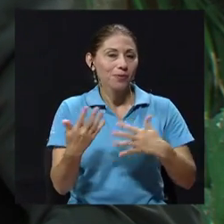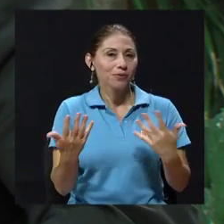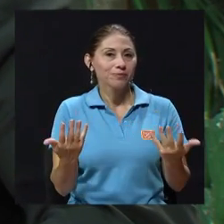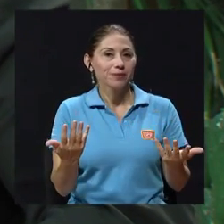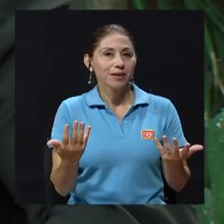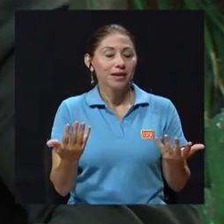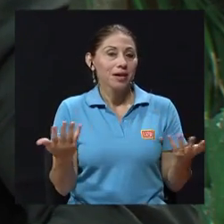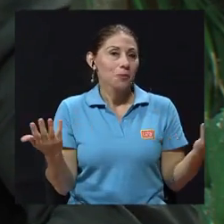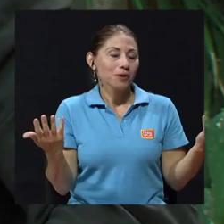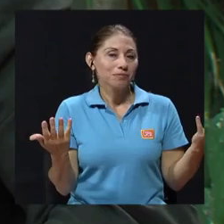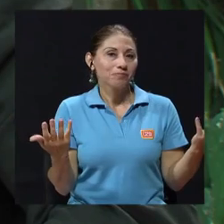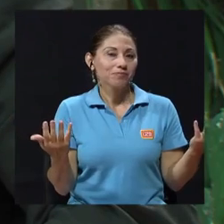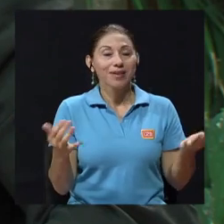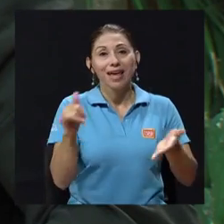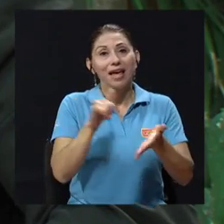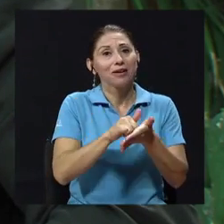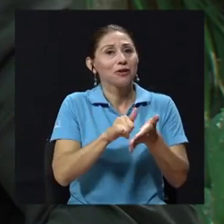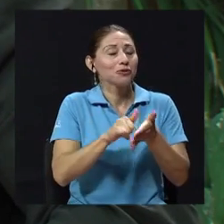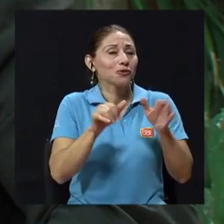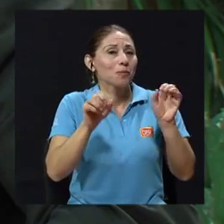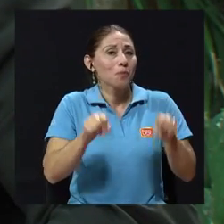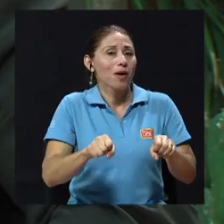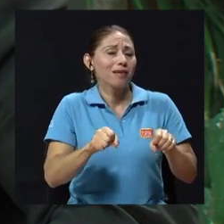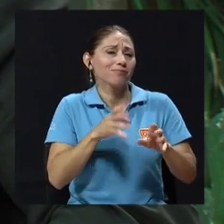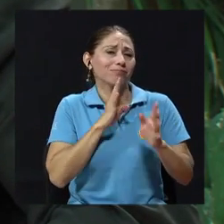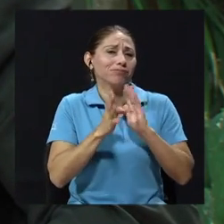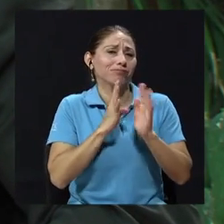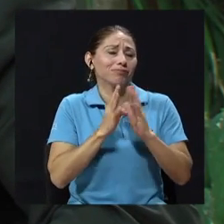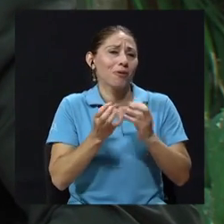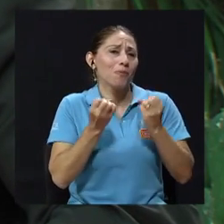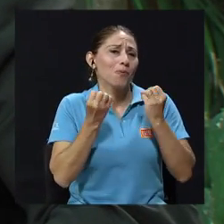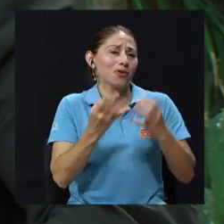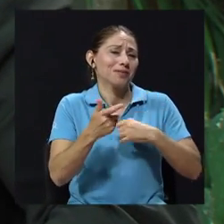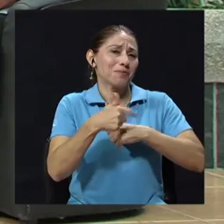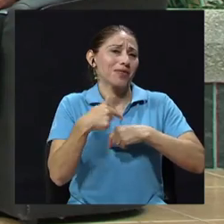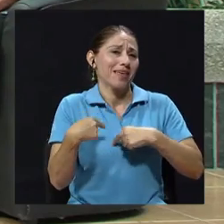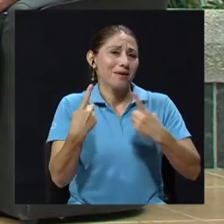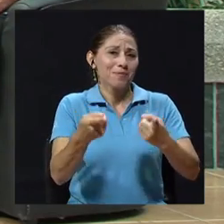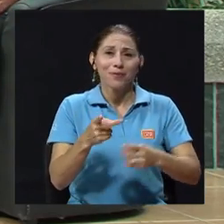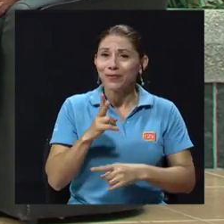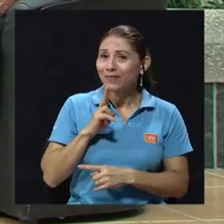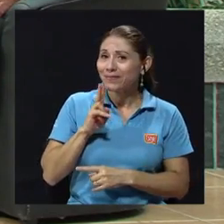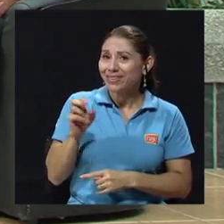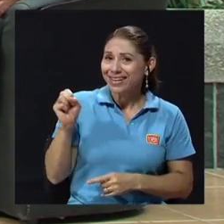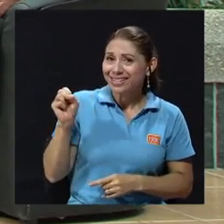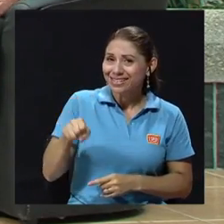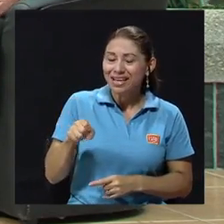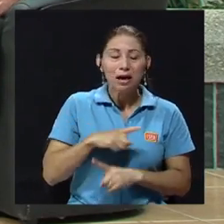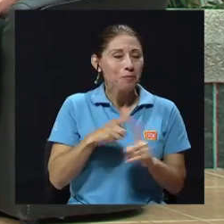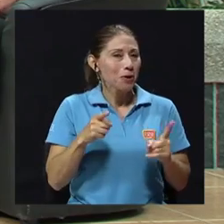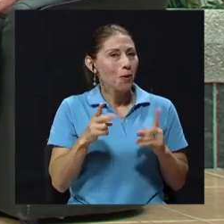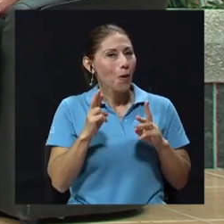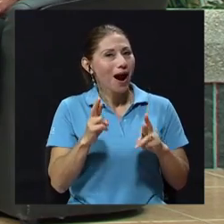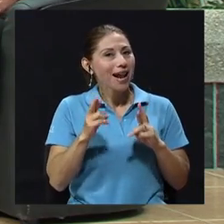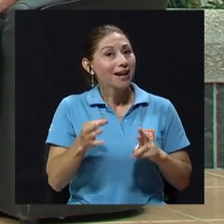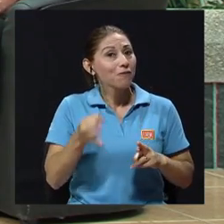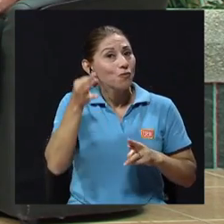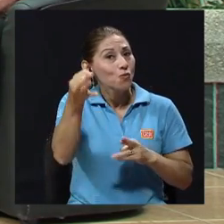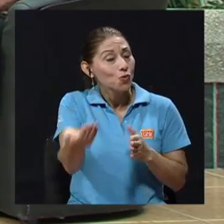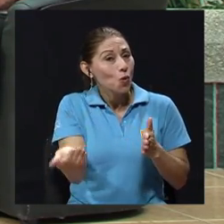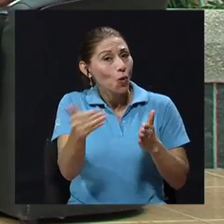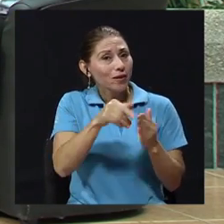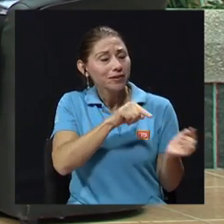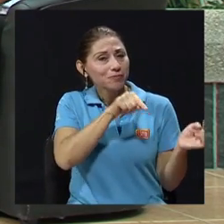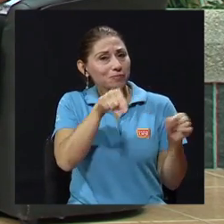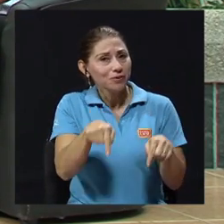pues esto da para conversar muchísimo rato verdad que sí pero ojalá que podamos pues a futuro poder contar nuevamente